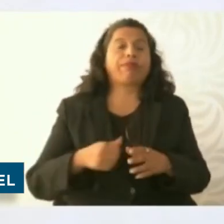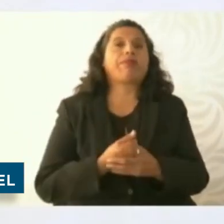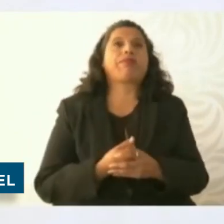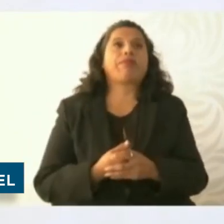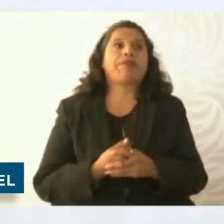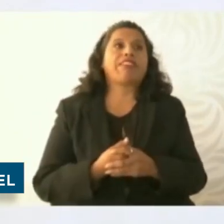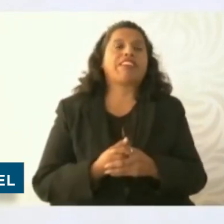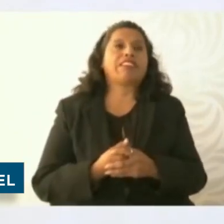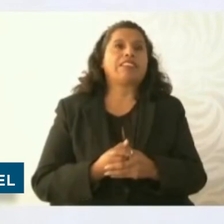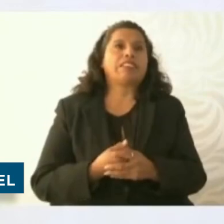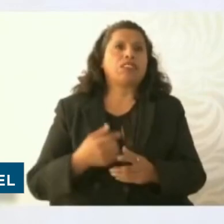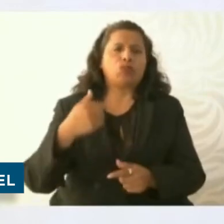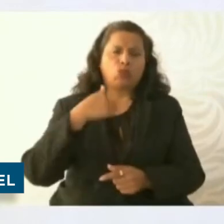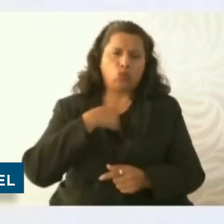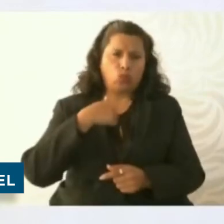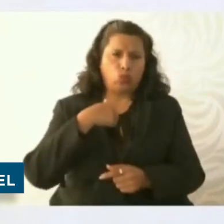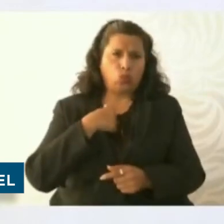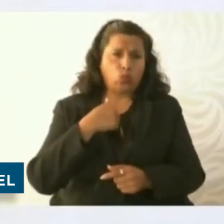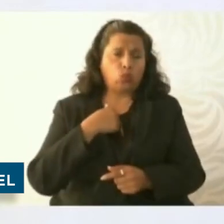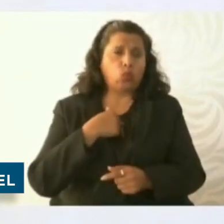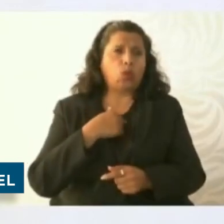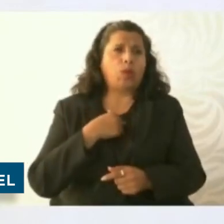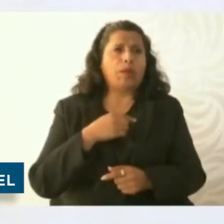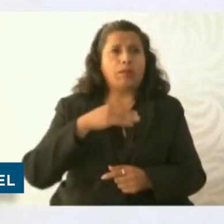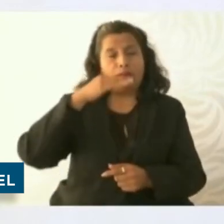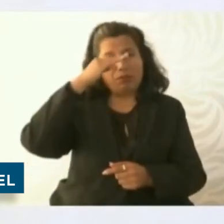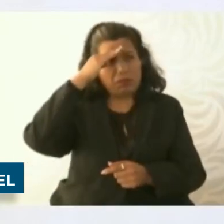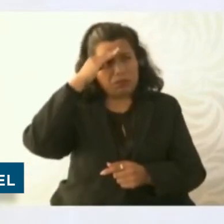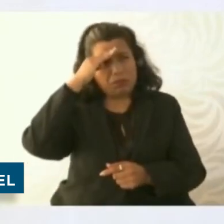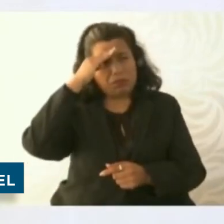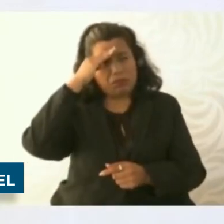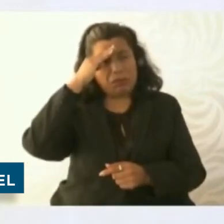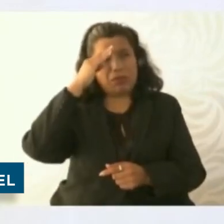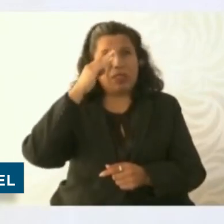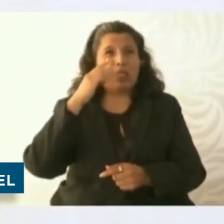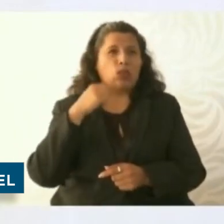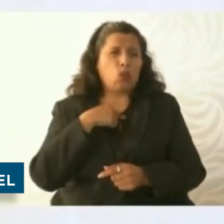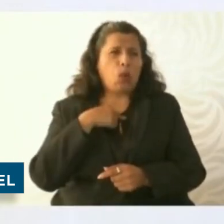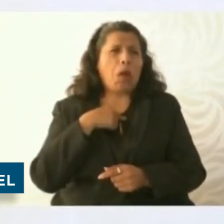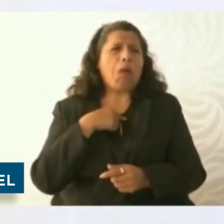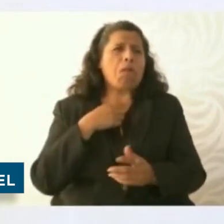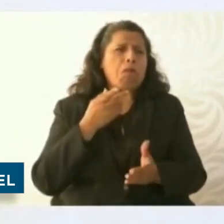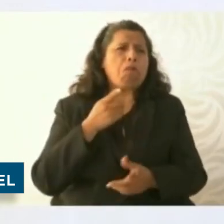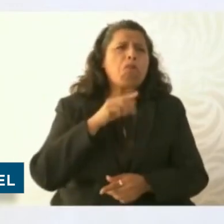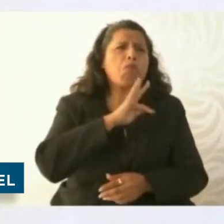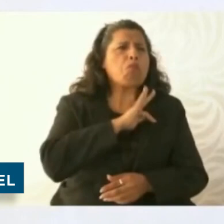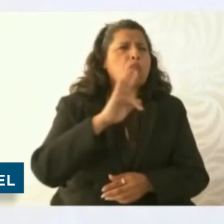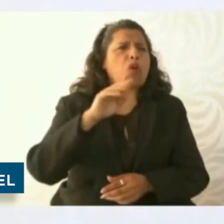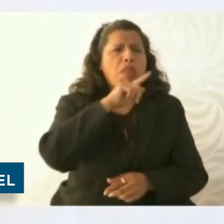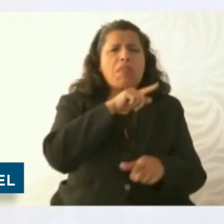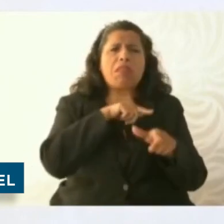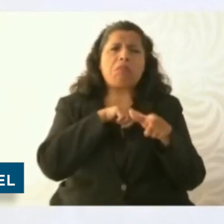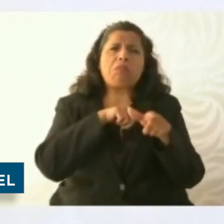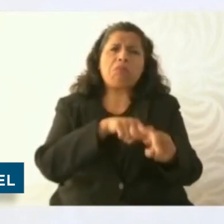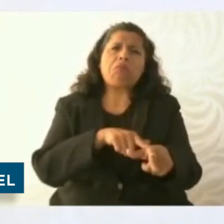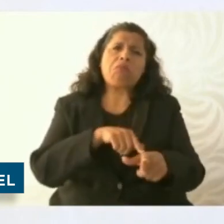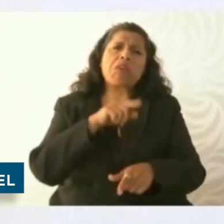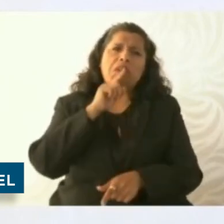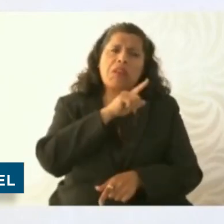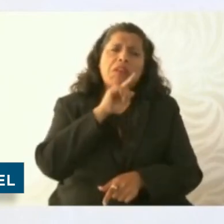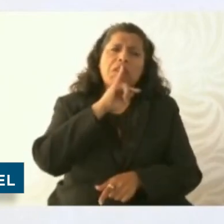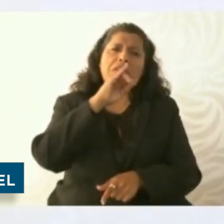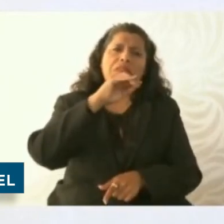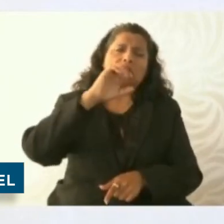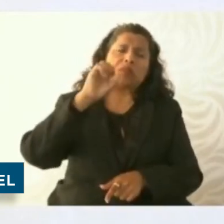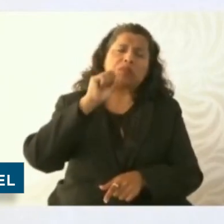subrayó el compromiso de su administración de fortalecer la infraestructura de salud en el país y mencionó que, mientras se construye el hospital, se